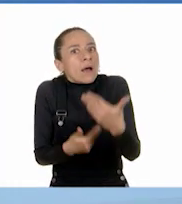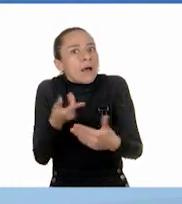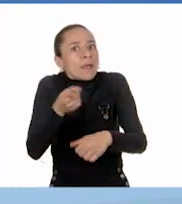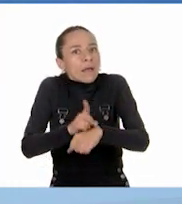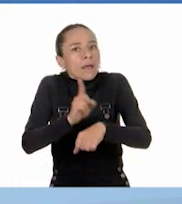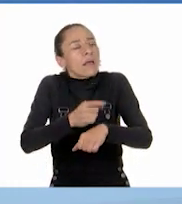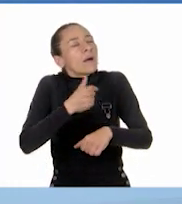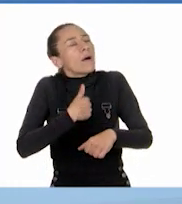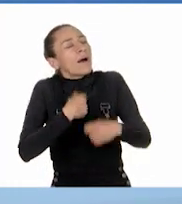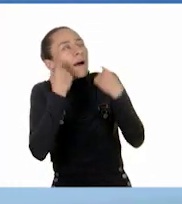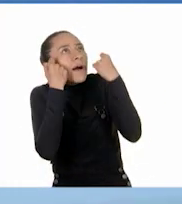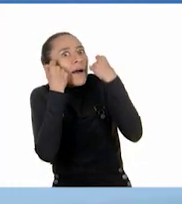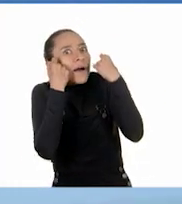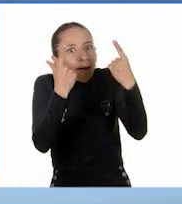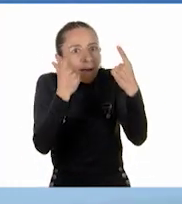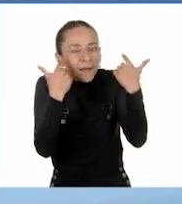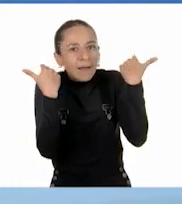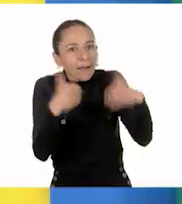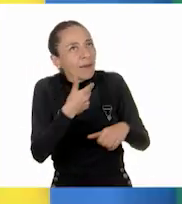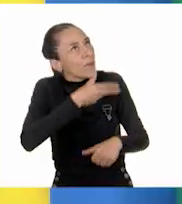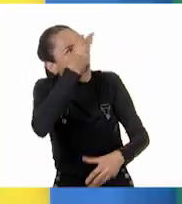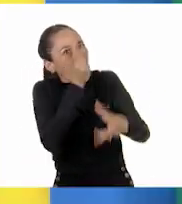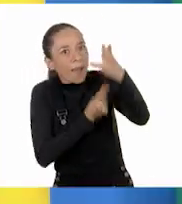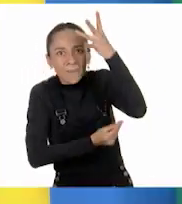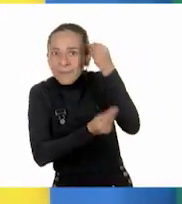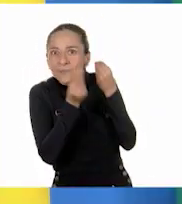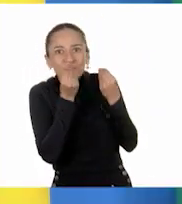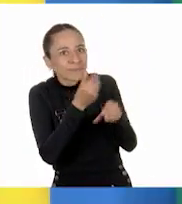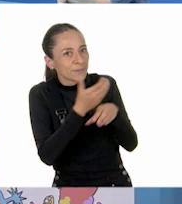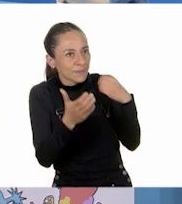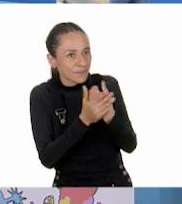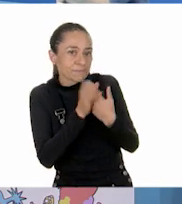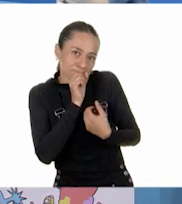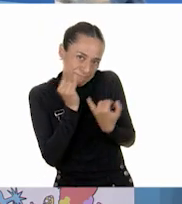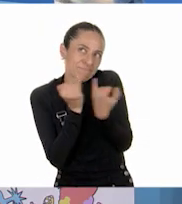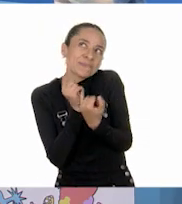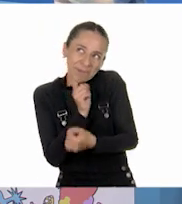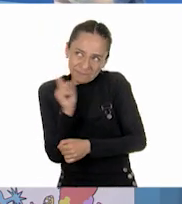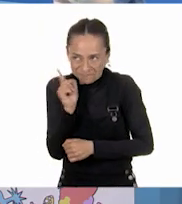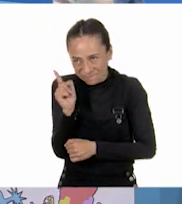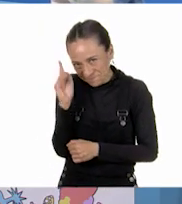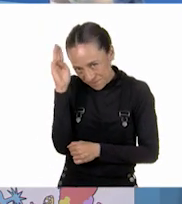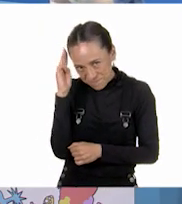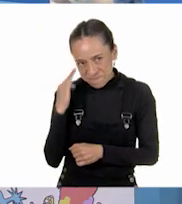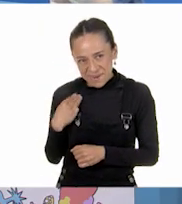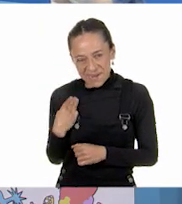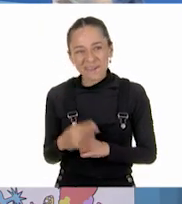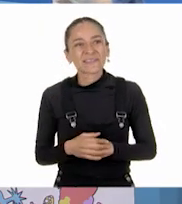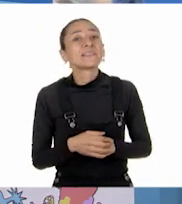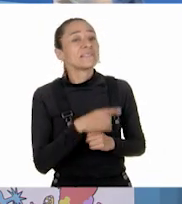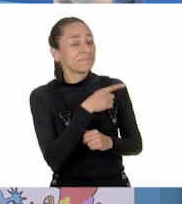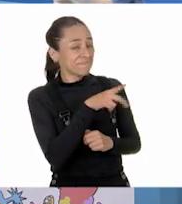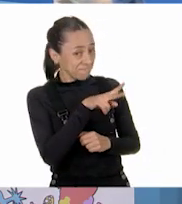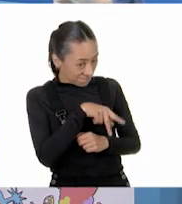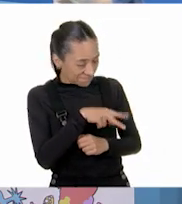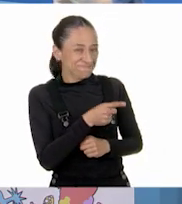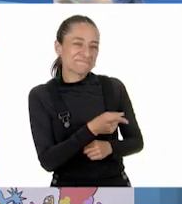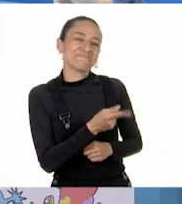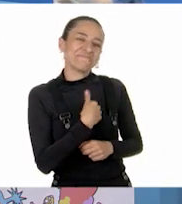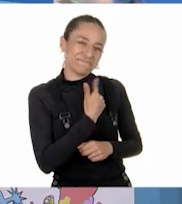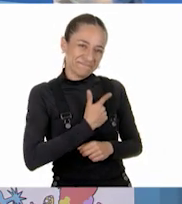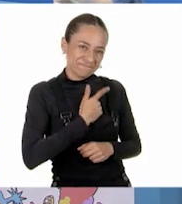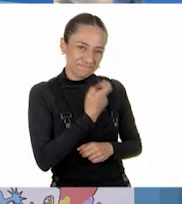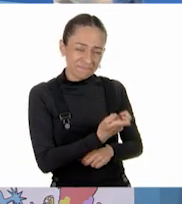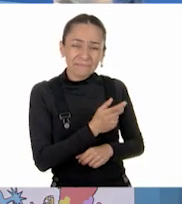Bueno, y también con María, por supuesto. Qué bueno, Raulito, me da mucho gusto que digas eso. Y ya estamos finalizando